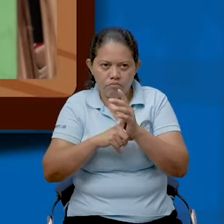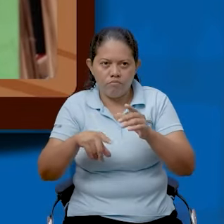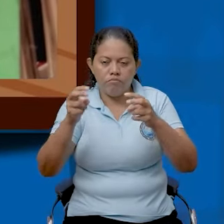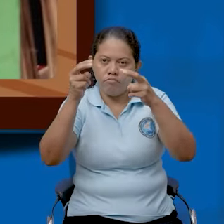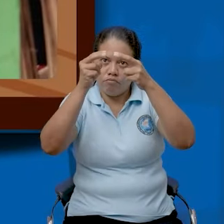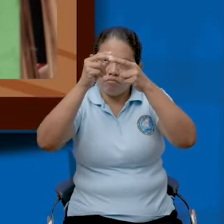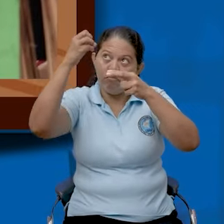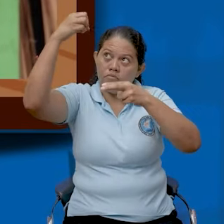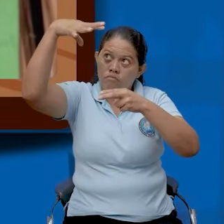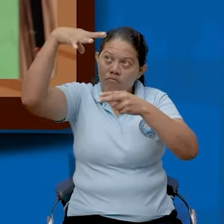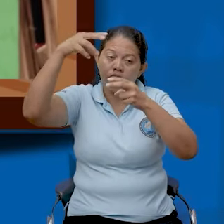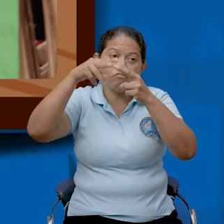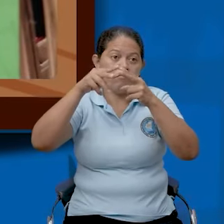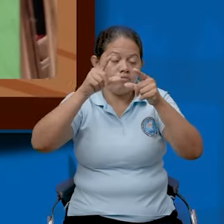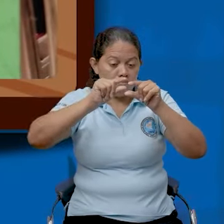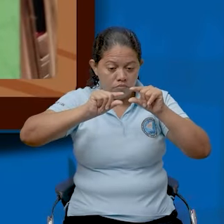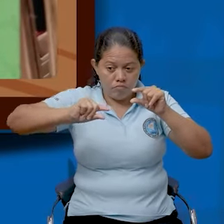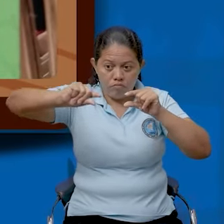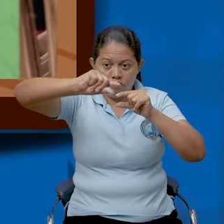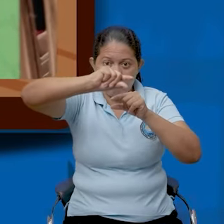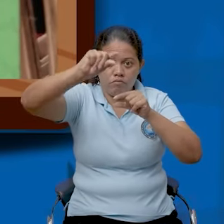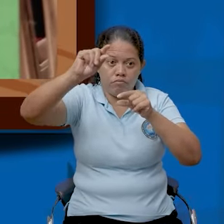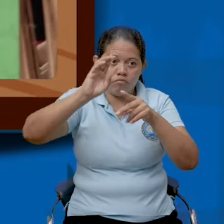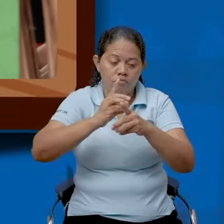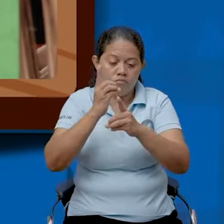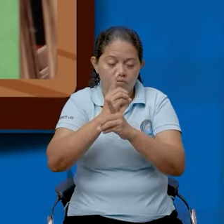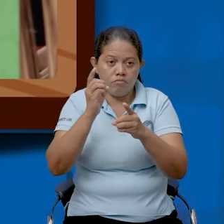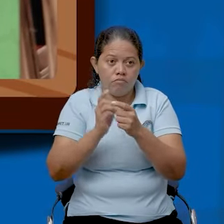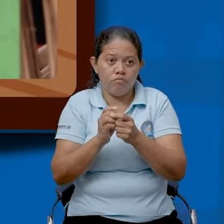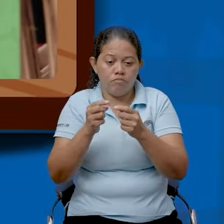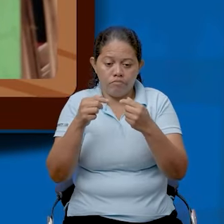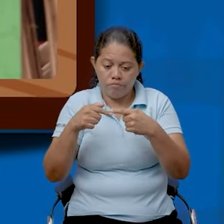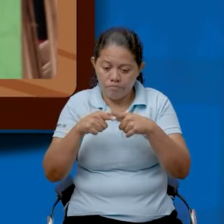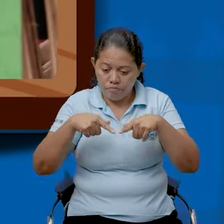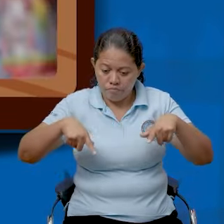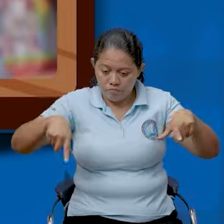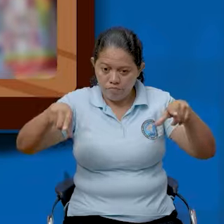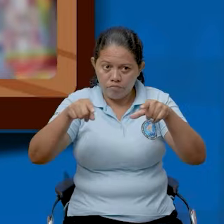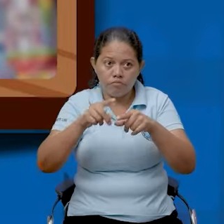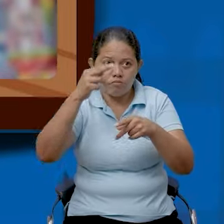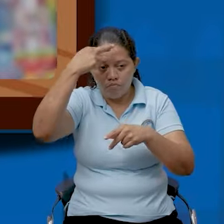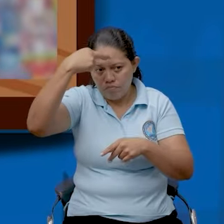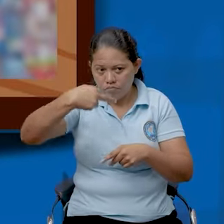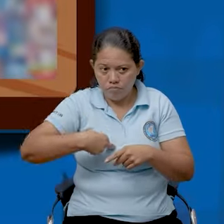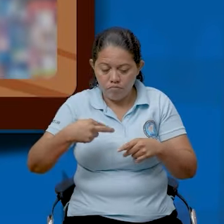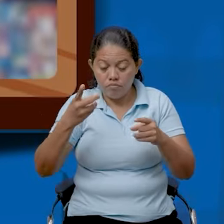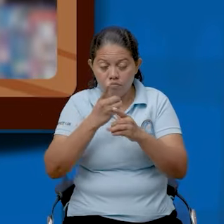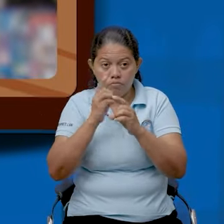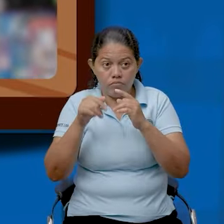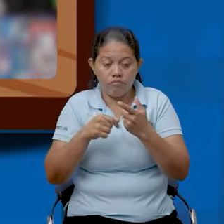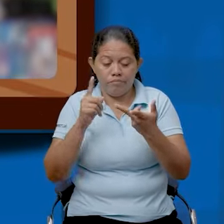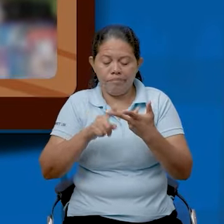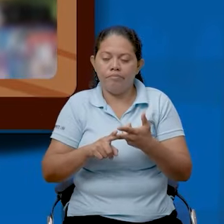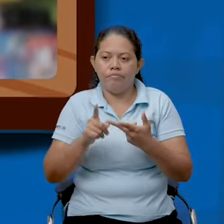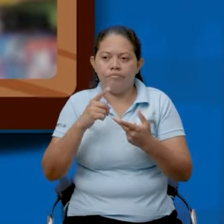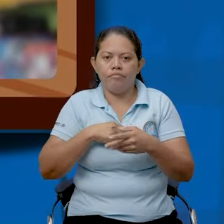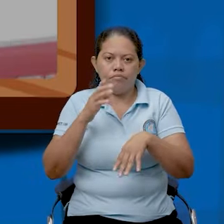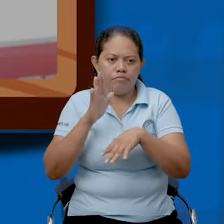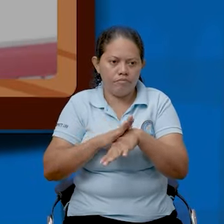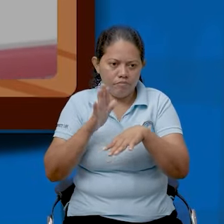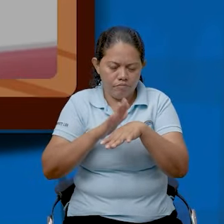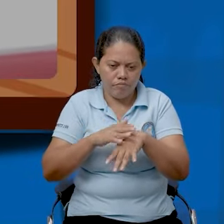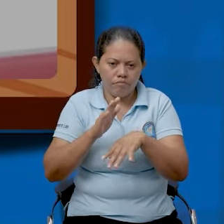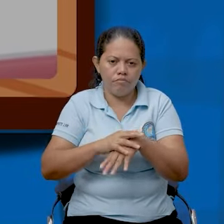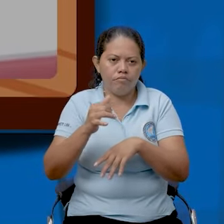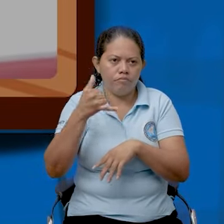en el sistema eléctrico, por ejemplo, en la medida de los tramos que sean responsables, incluso les llamamos